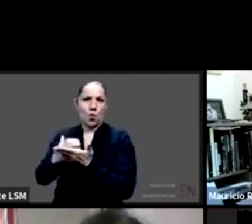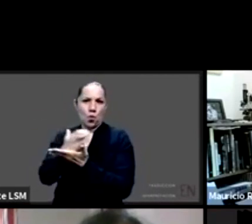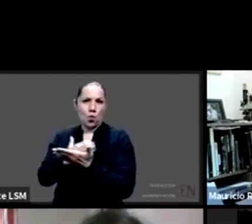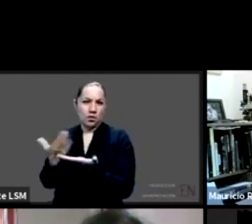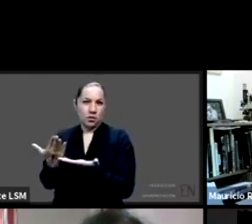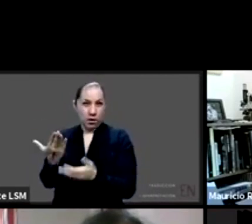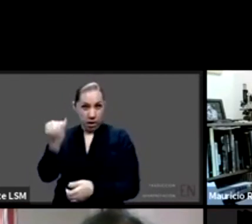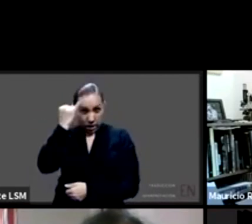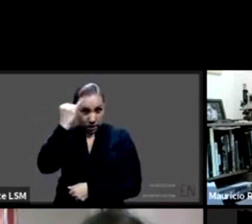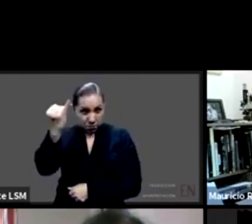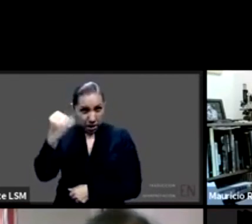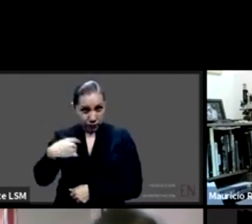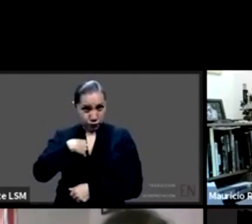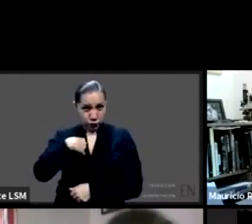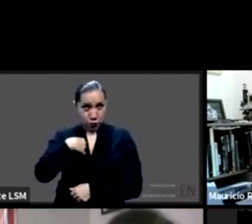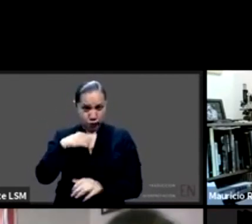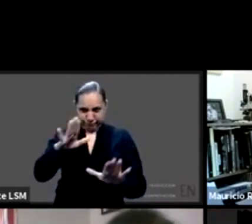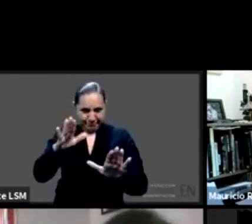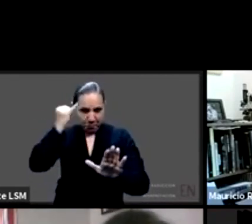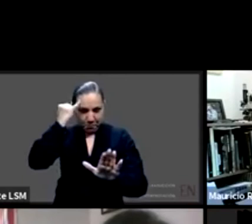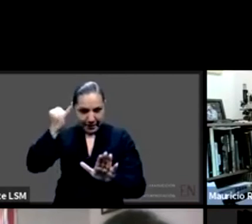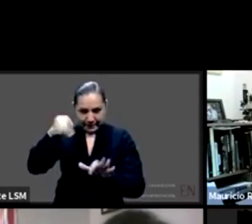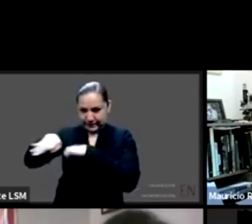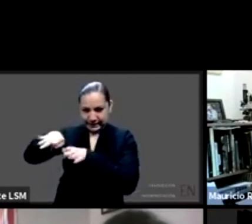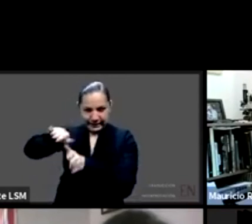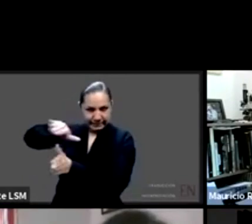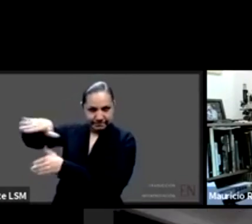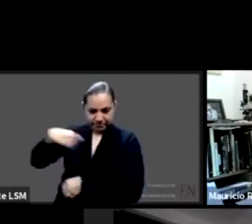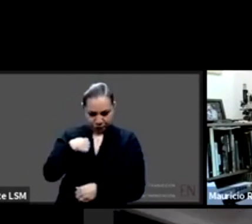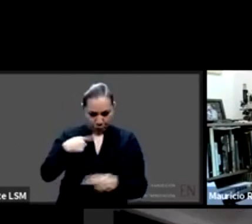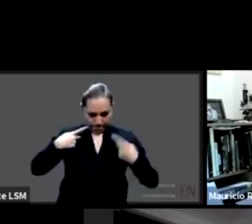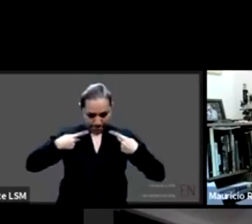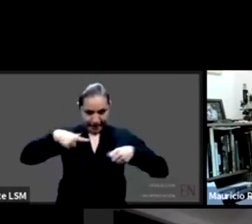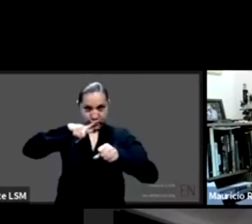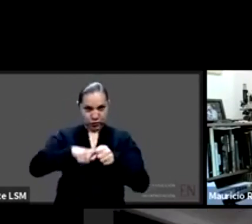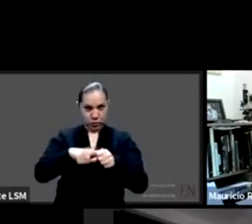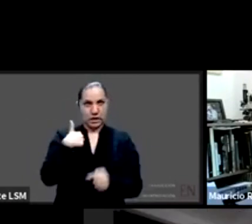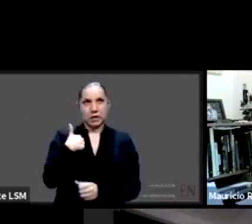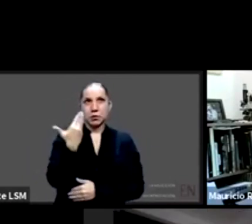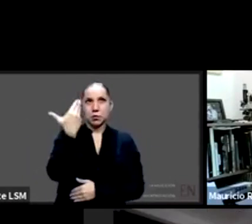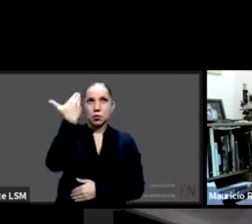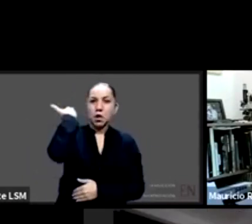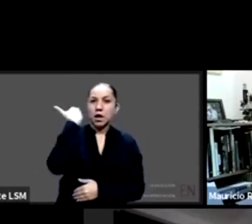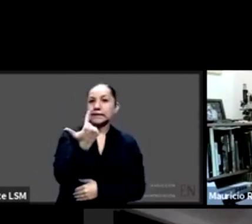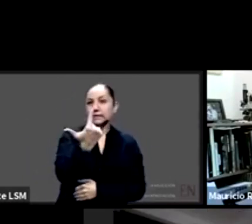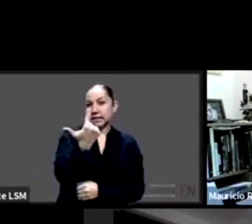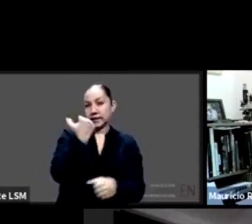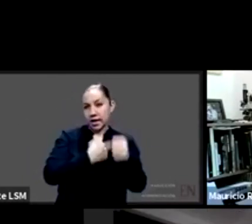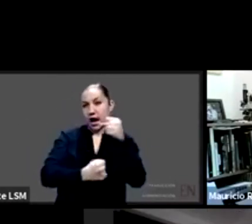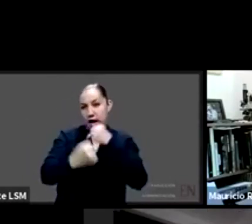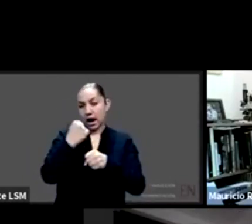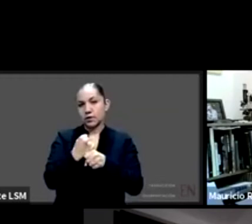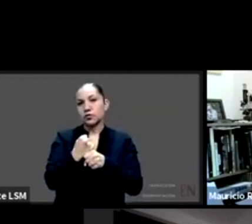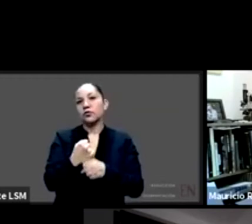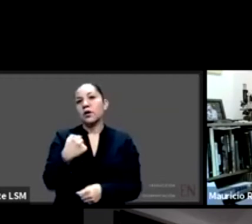yéndome a mi historia personal yo hace siete años viví básicamente un año